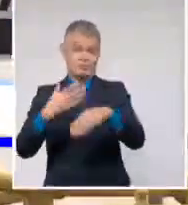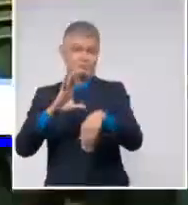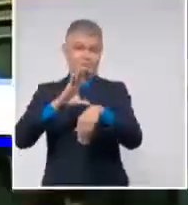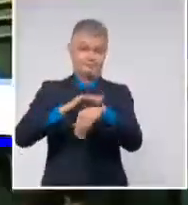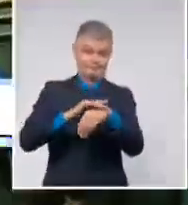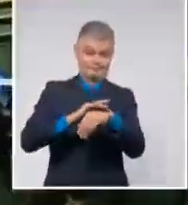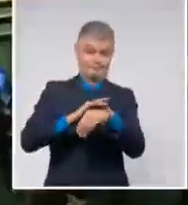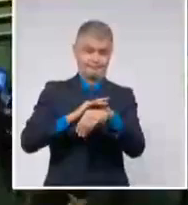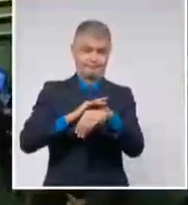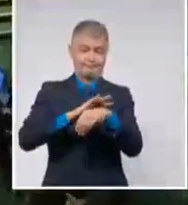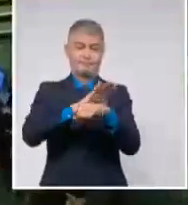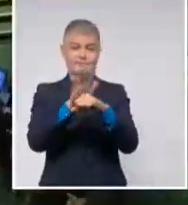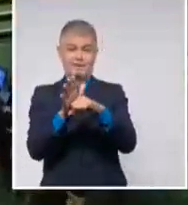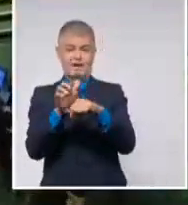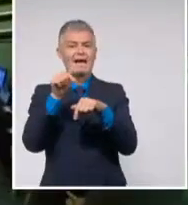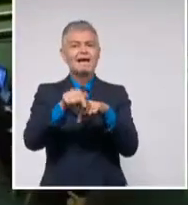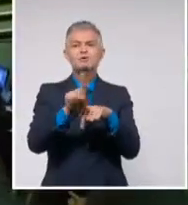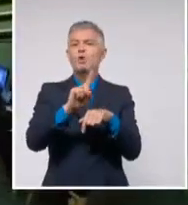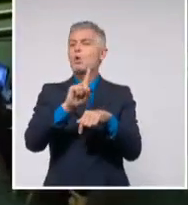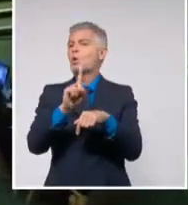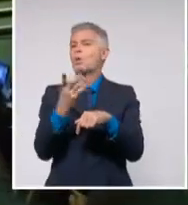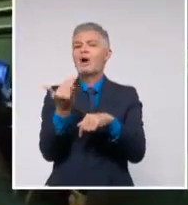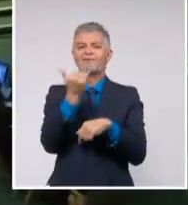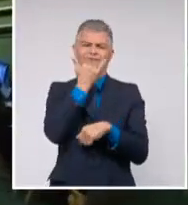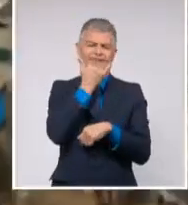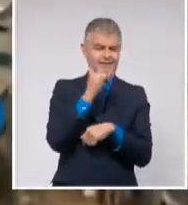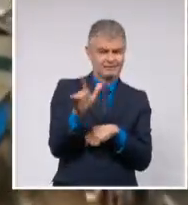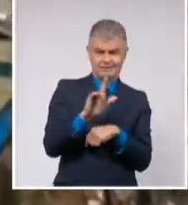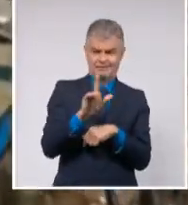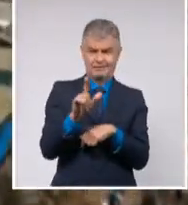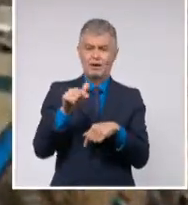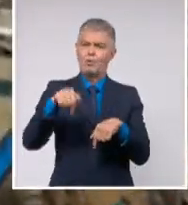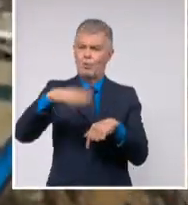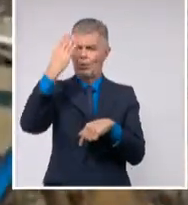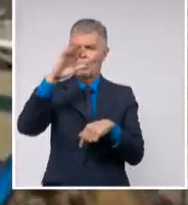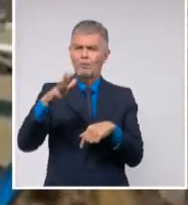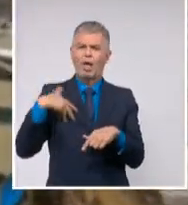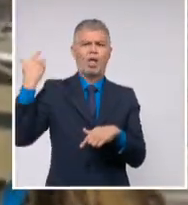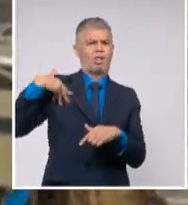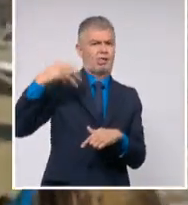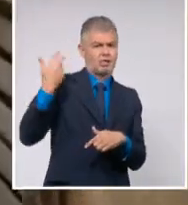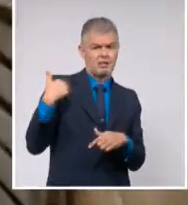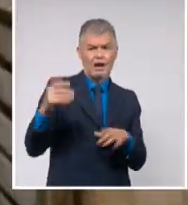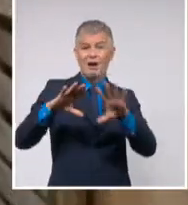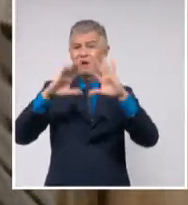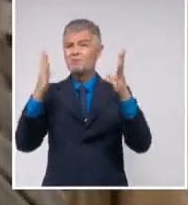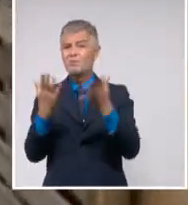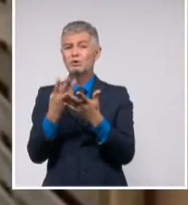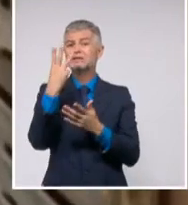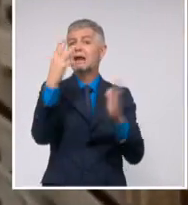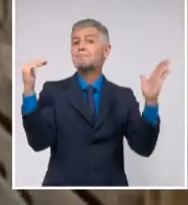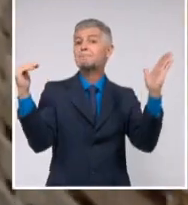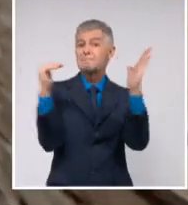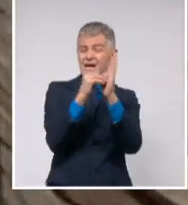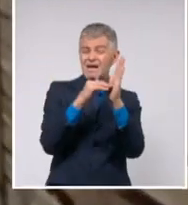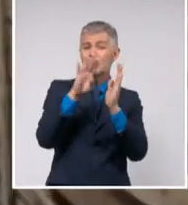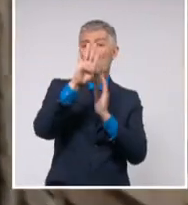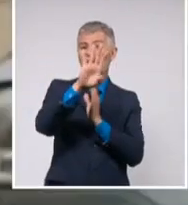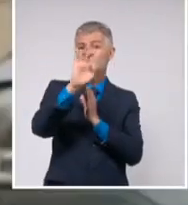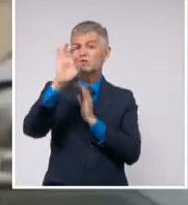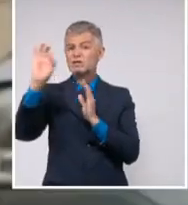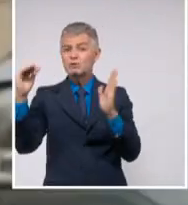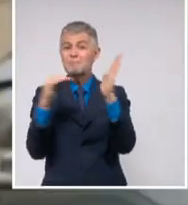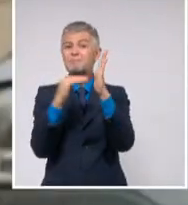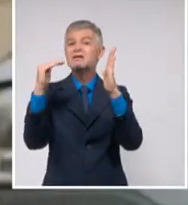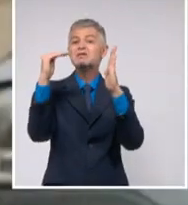eso no será un obstáculo para denunciar la irracionalidad de un mundo donde más de 3.400 millones de